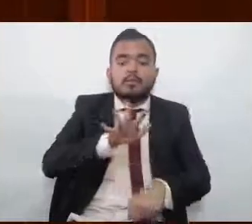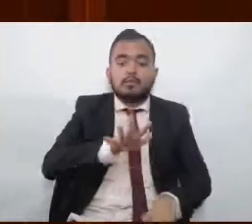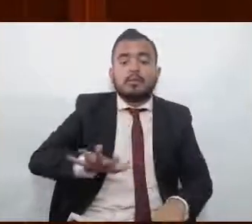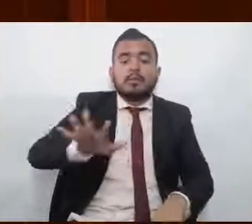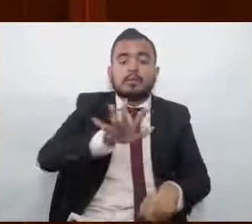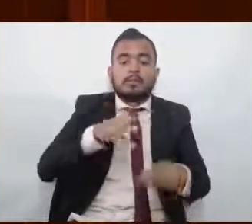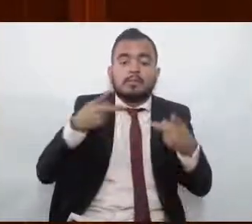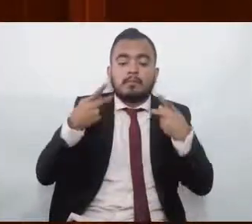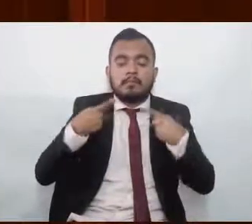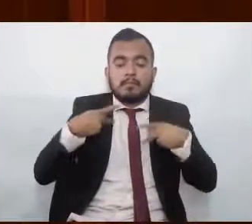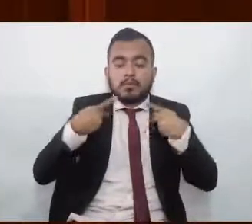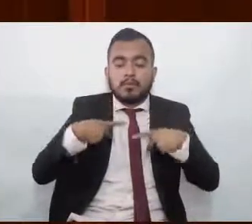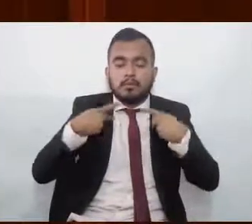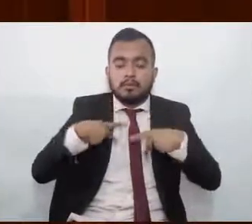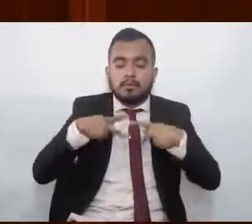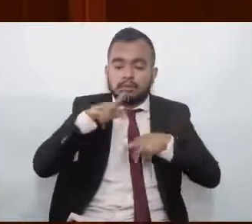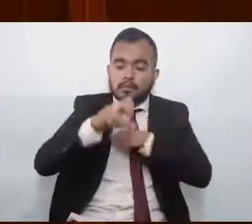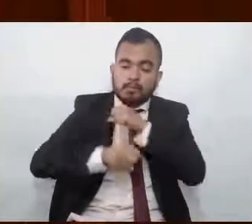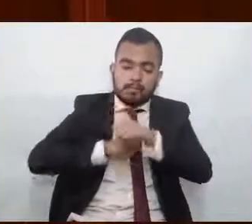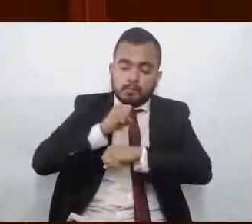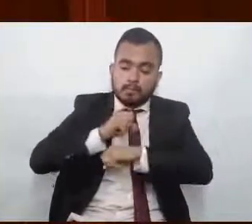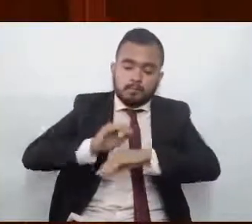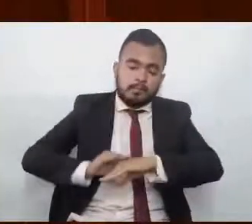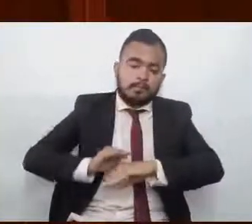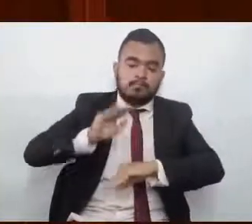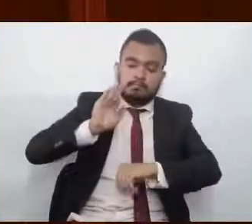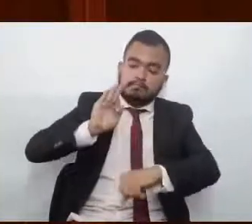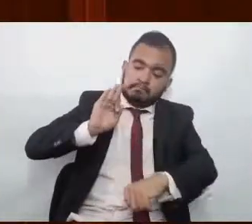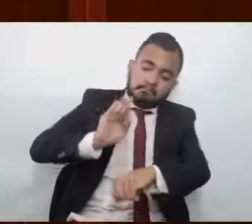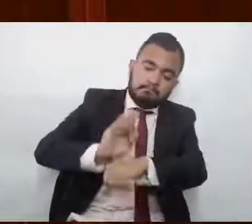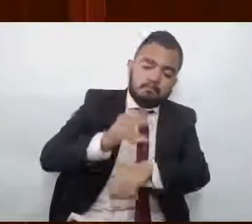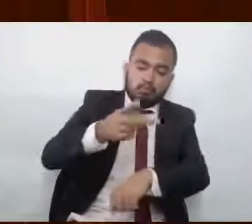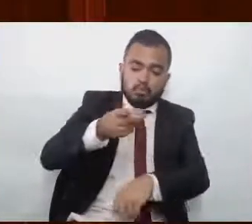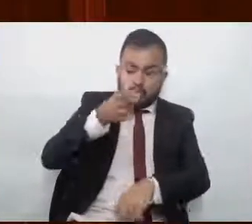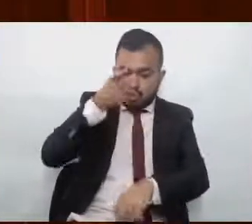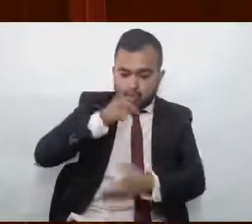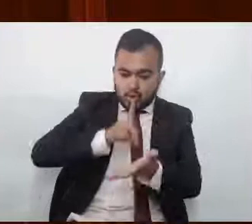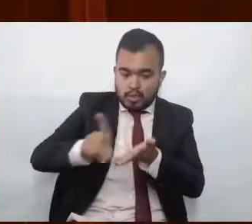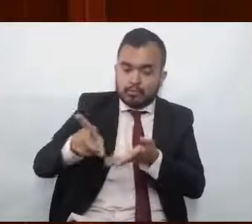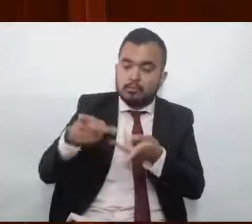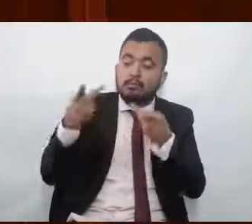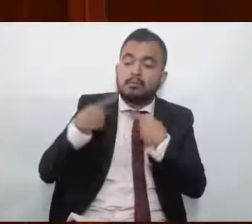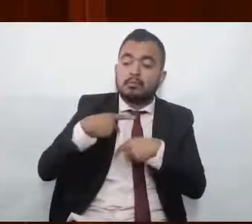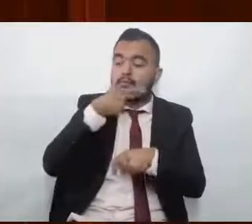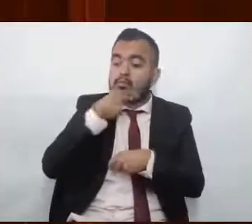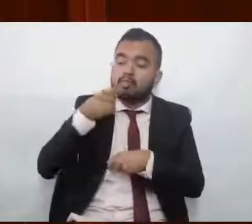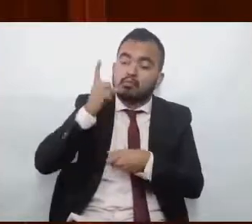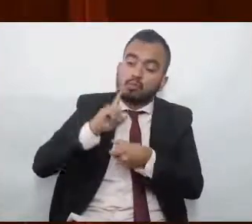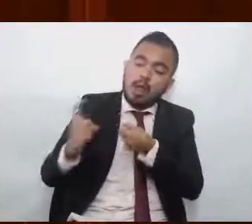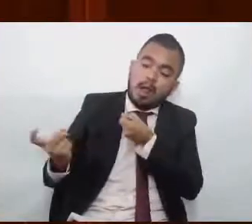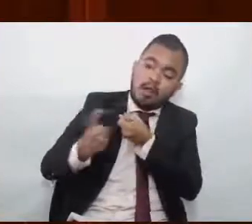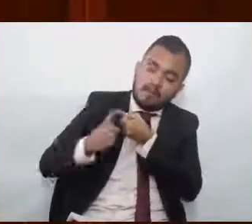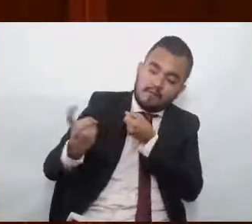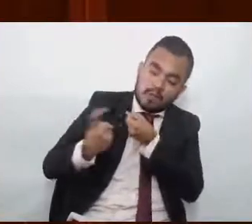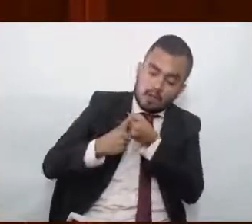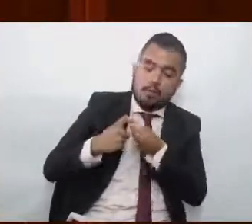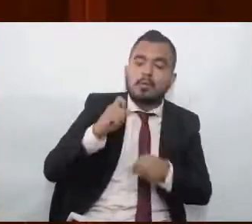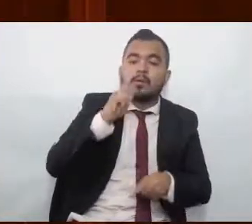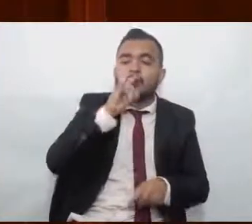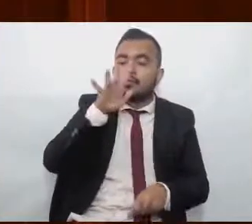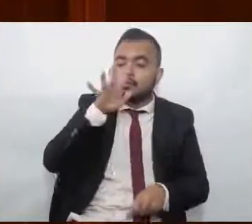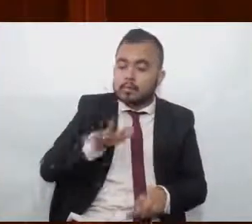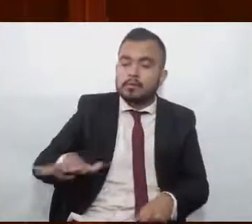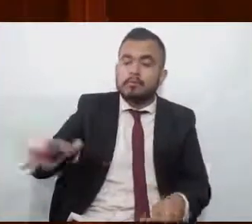ciudadanas, de los ciudadanos, de las afiliadas, de los afiliados y de los integrantes de los pueblos indígenas